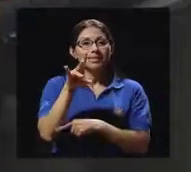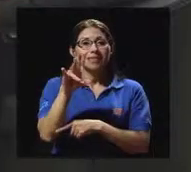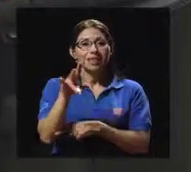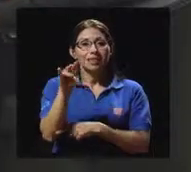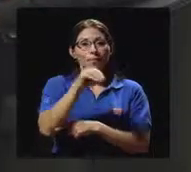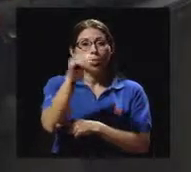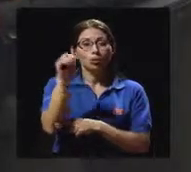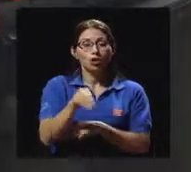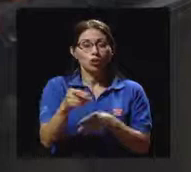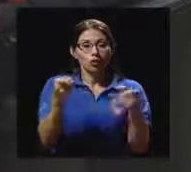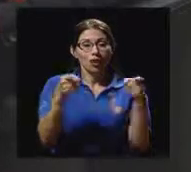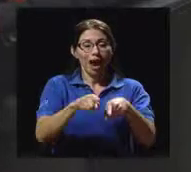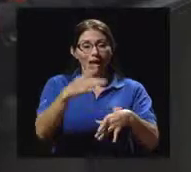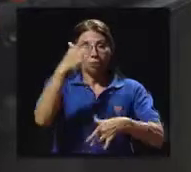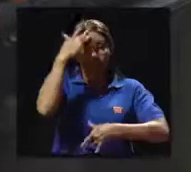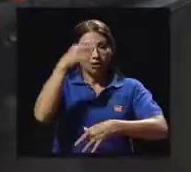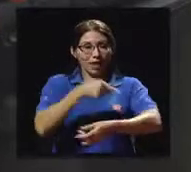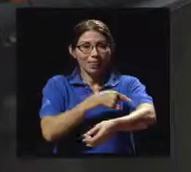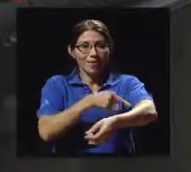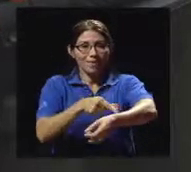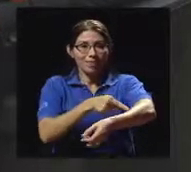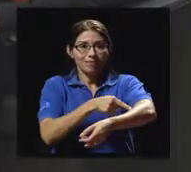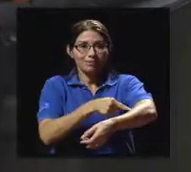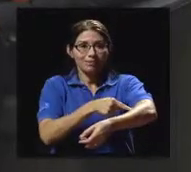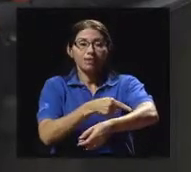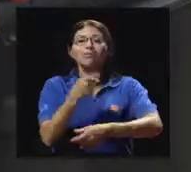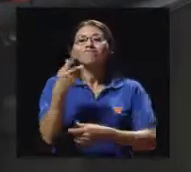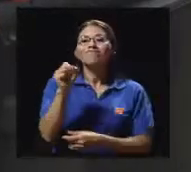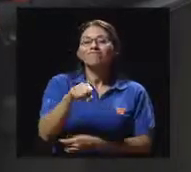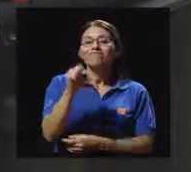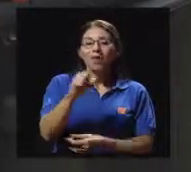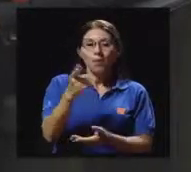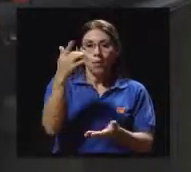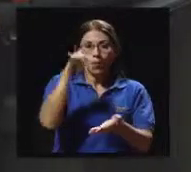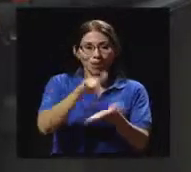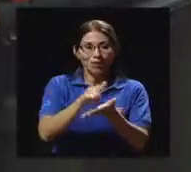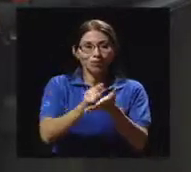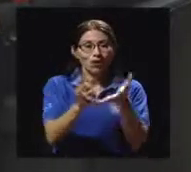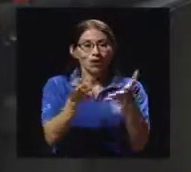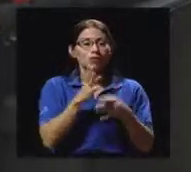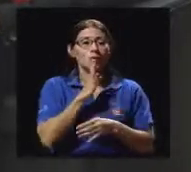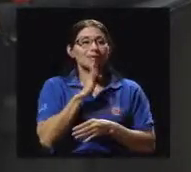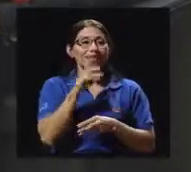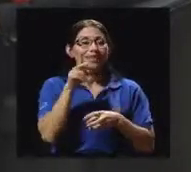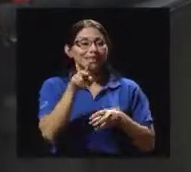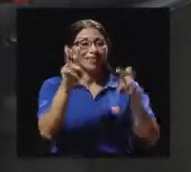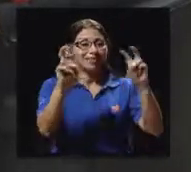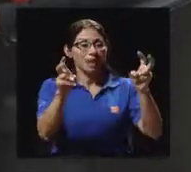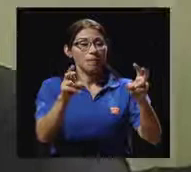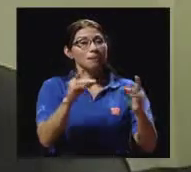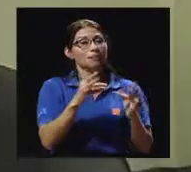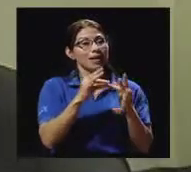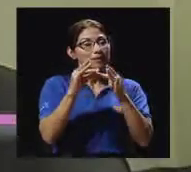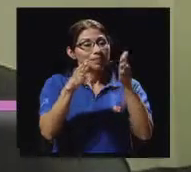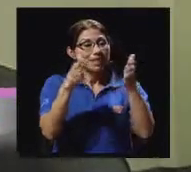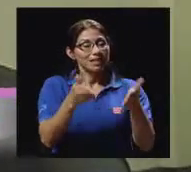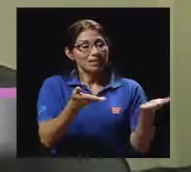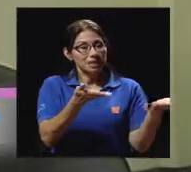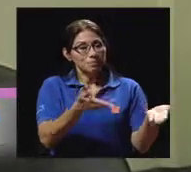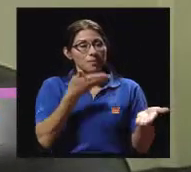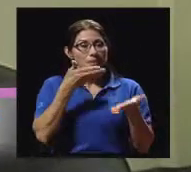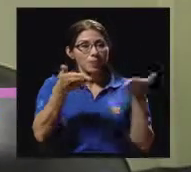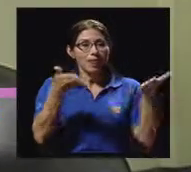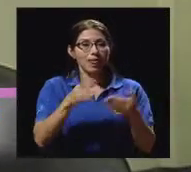María del Maris. Exactamente, y por eso es que queremos conversar sobre este tema y para ello contamos con la presencia del especialista. damos la